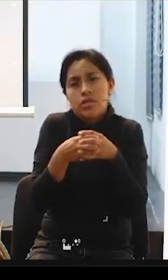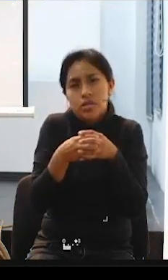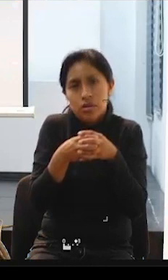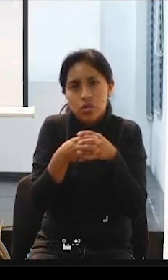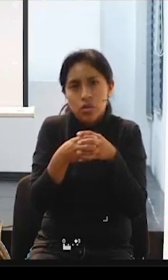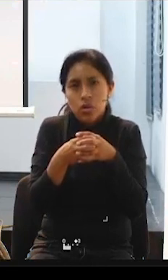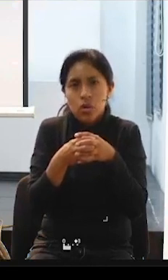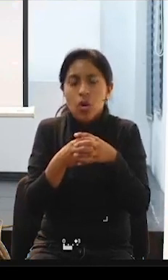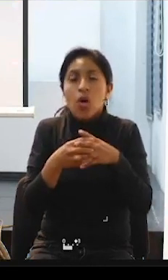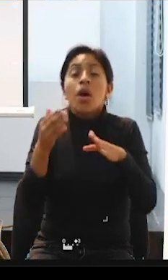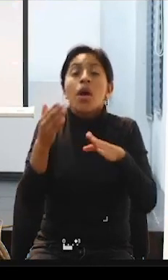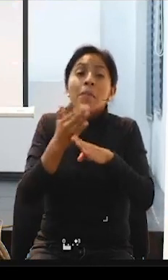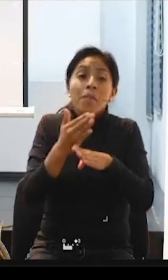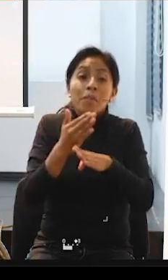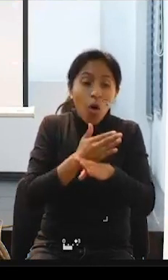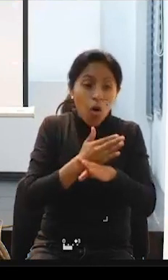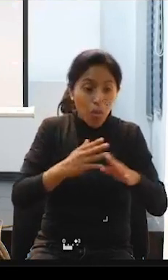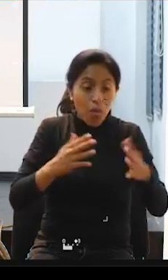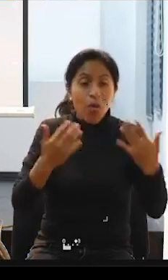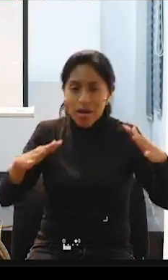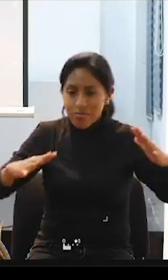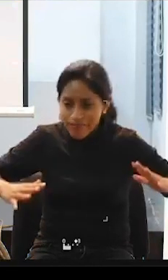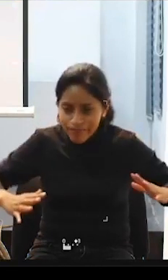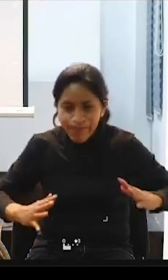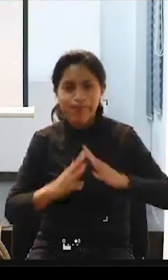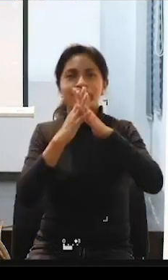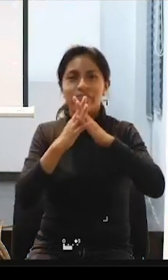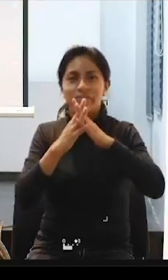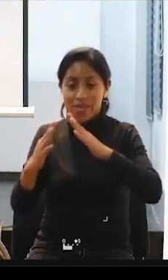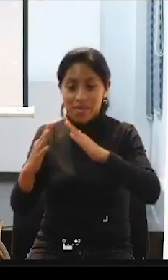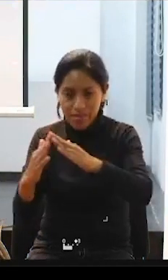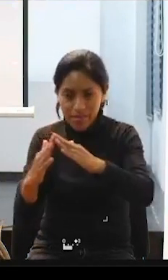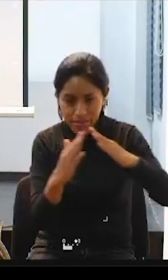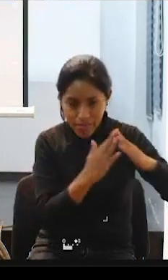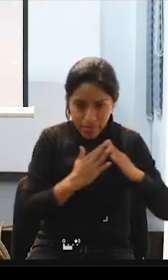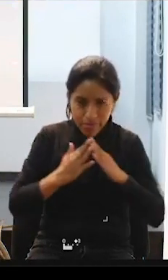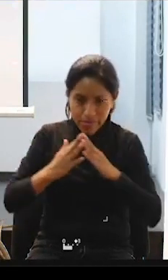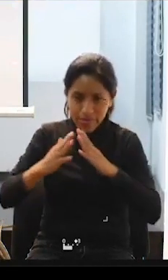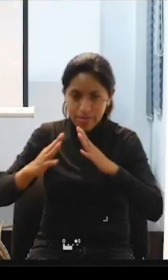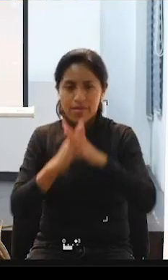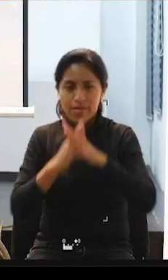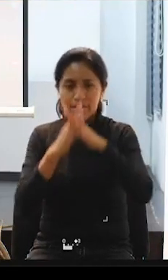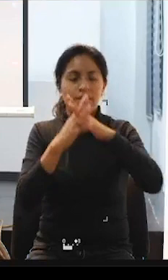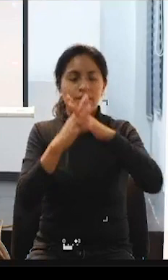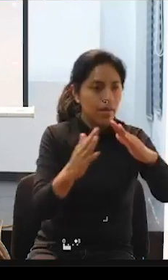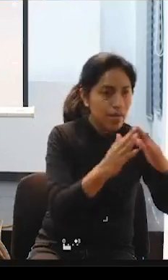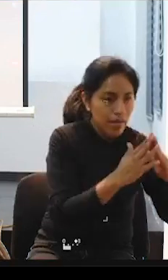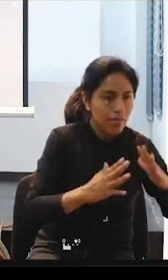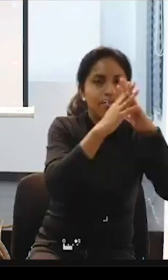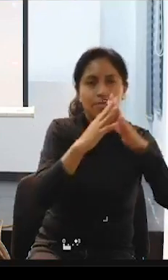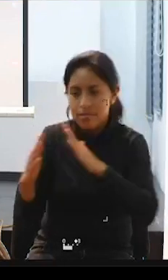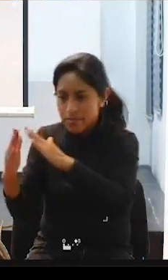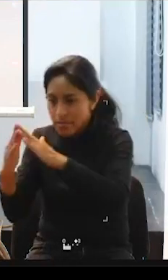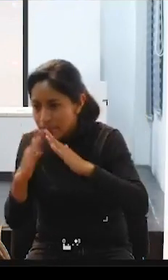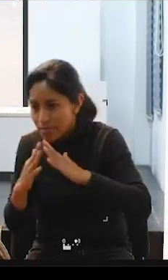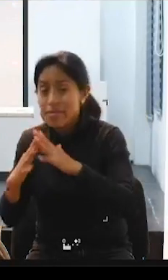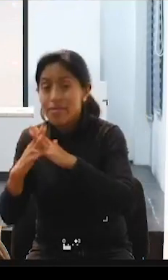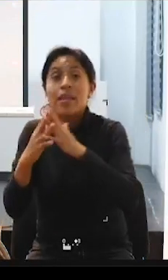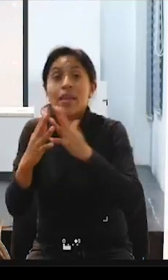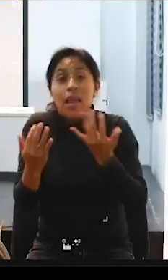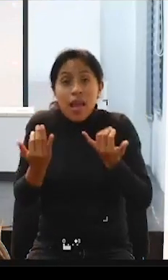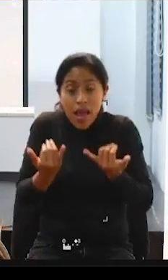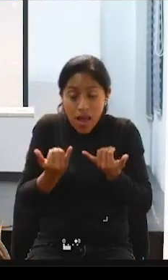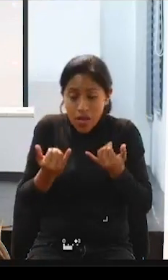Crearemos una red por barrios, por ejemplo. Y así. Esta es la idea. ¿Vale? Ahora mismo aún somos poquitos,